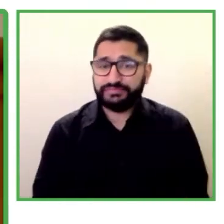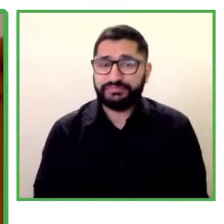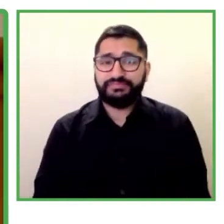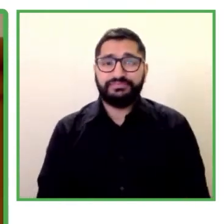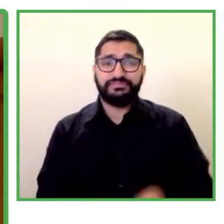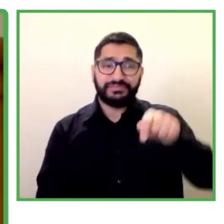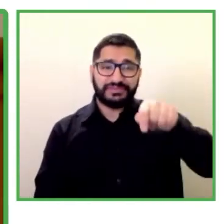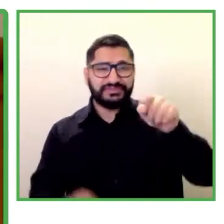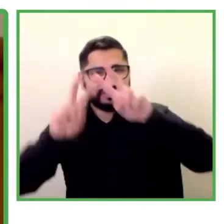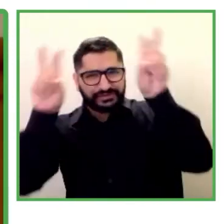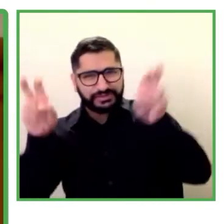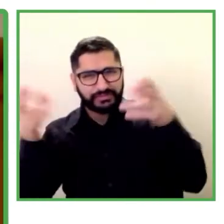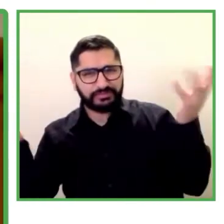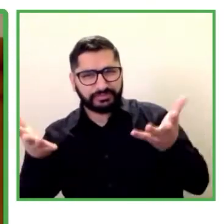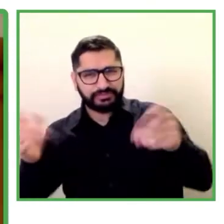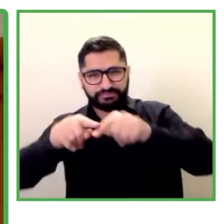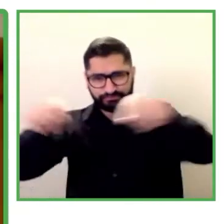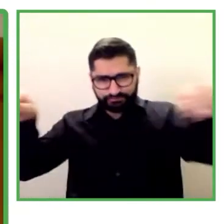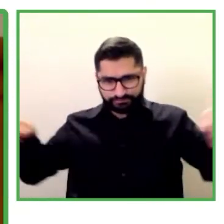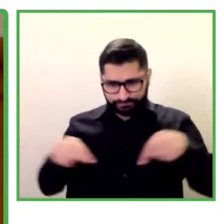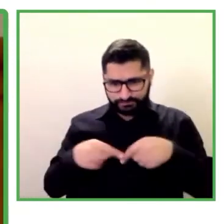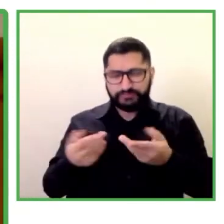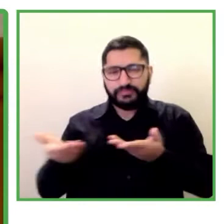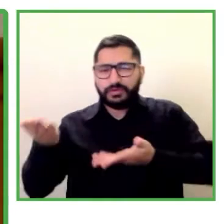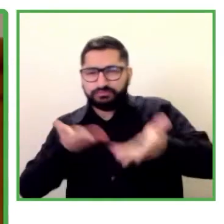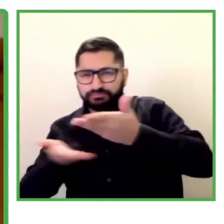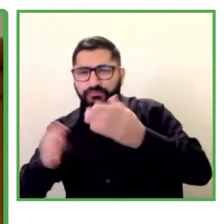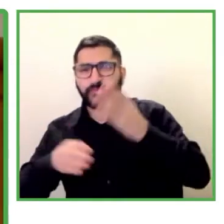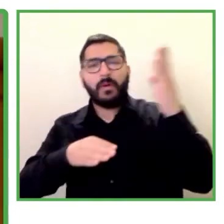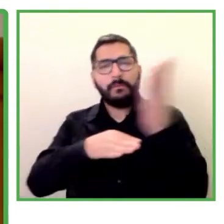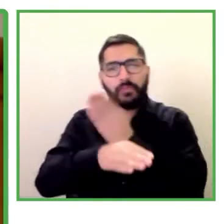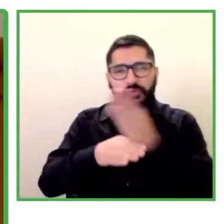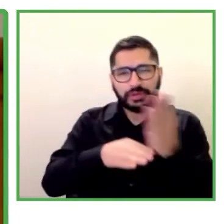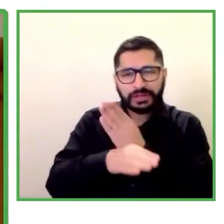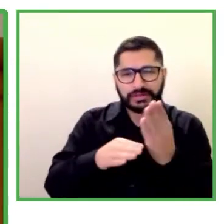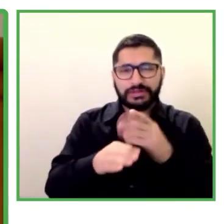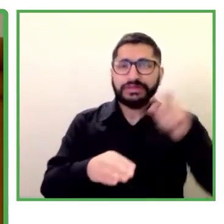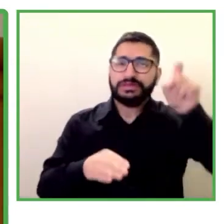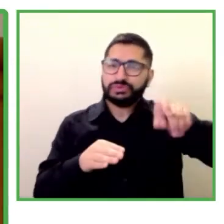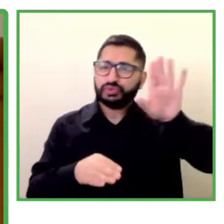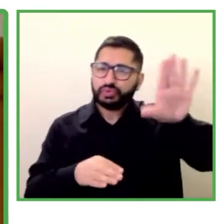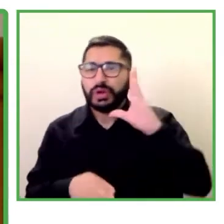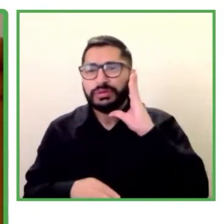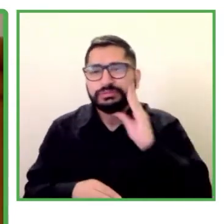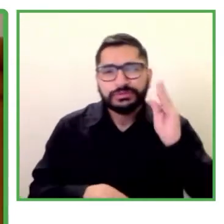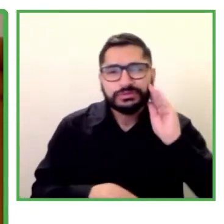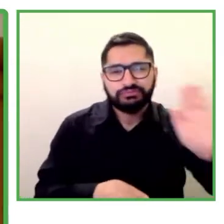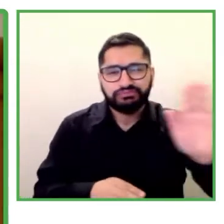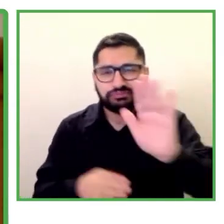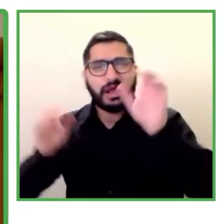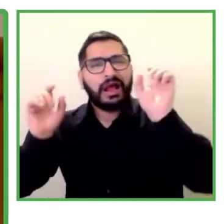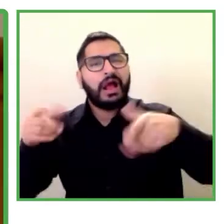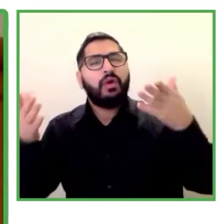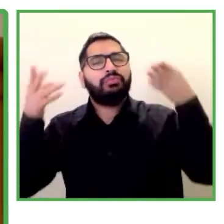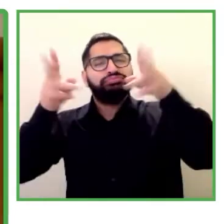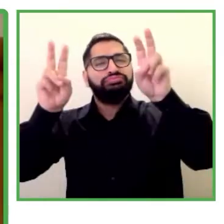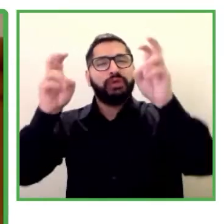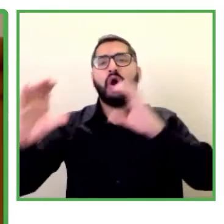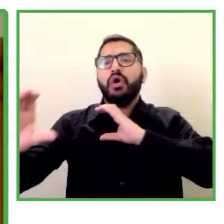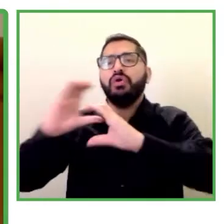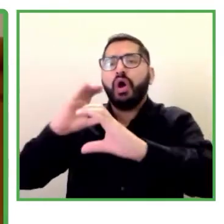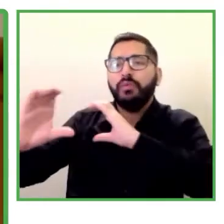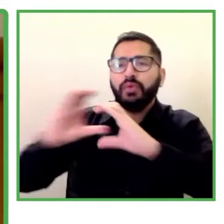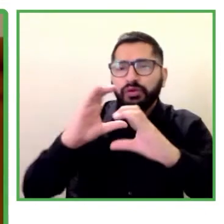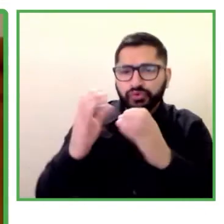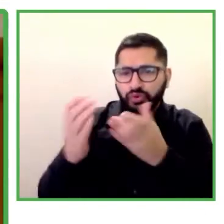empresas necesitan para intercambiar experiencias entre iguales, decir, de empresa a empresa, entre pares. Hablando